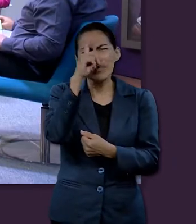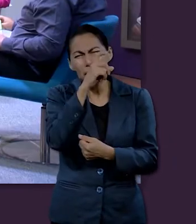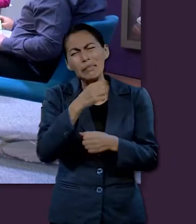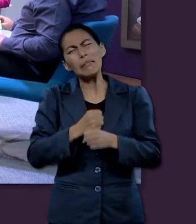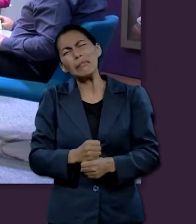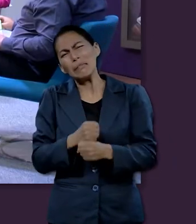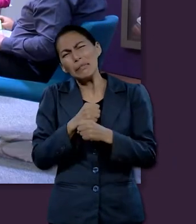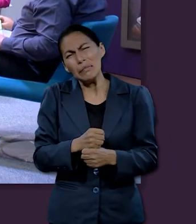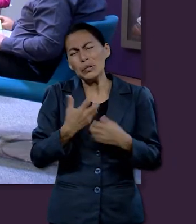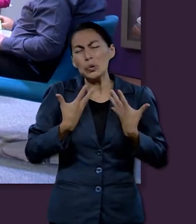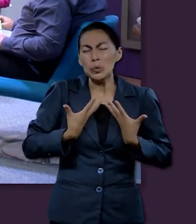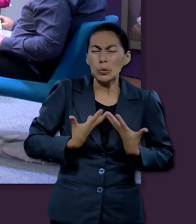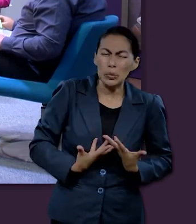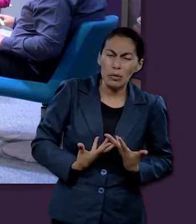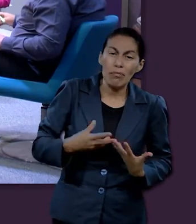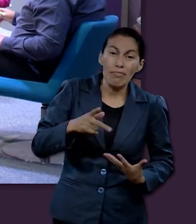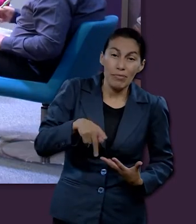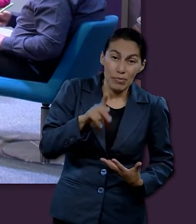Muy bien.